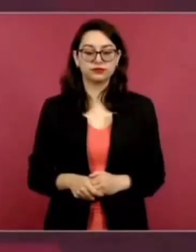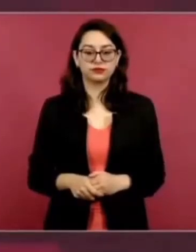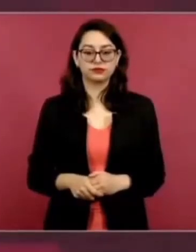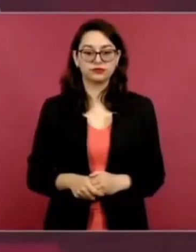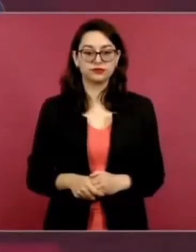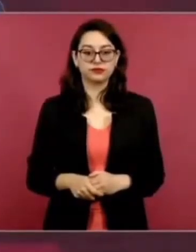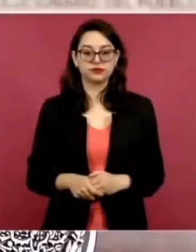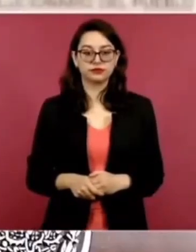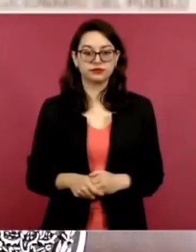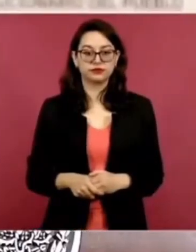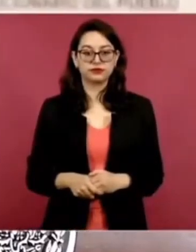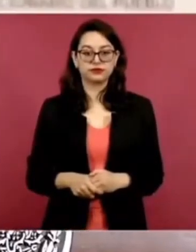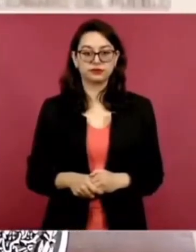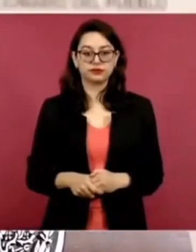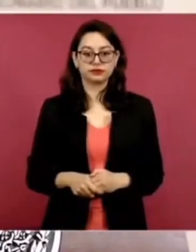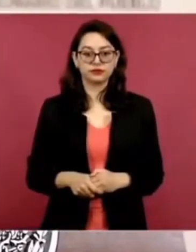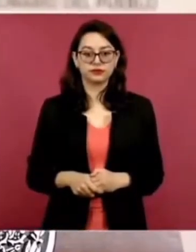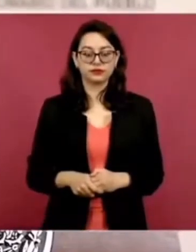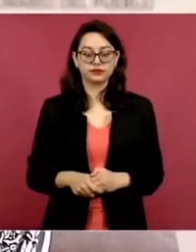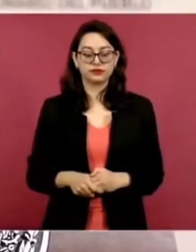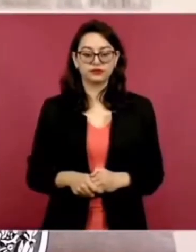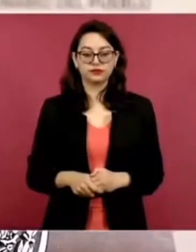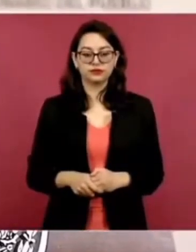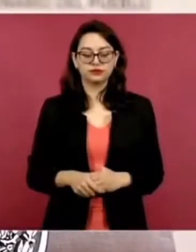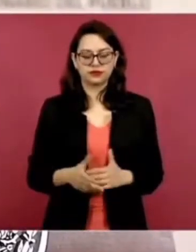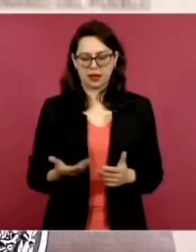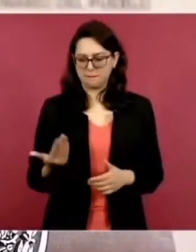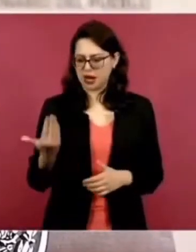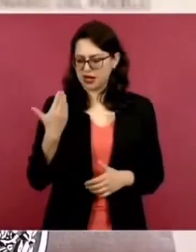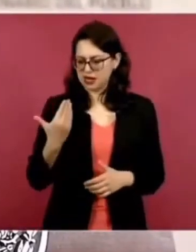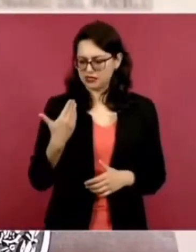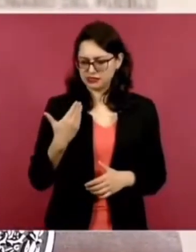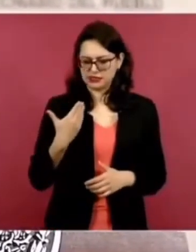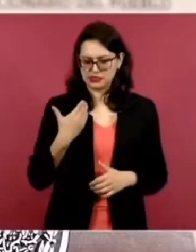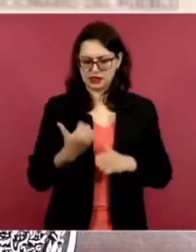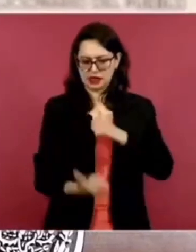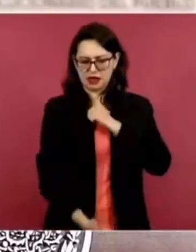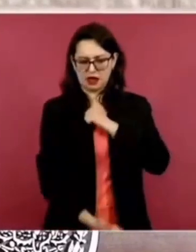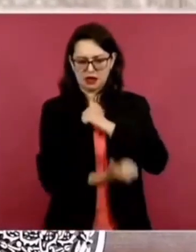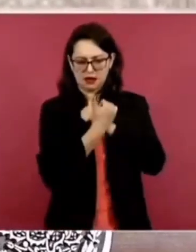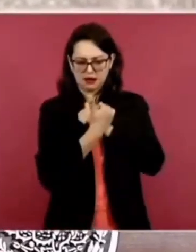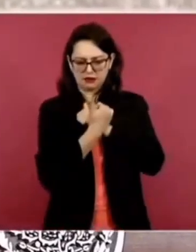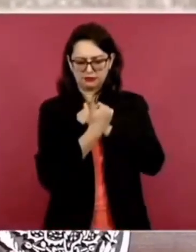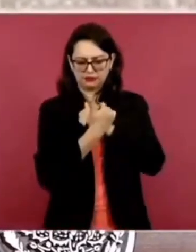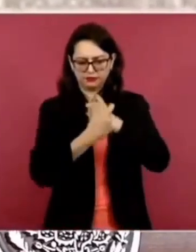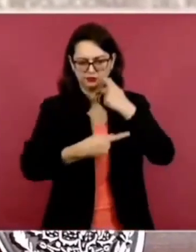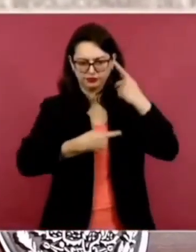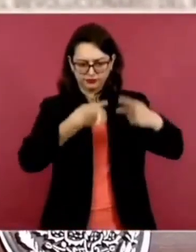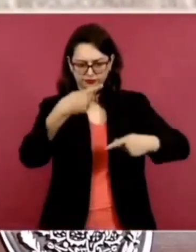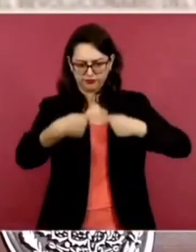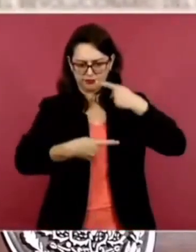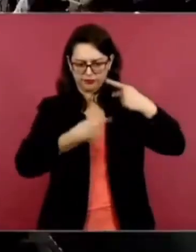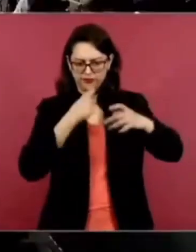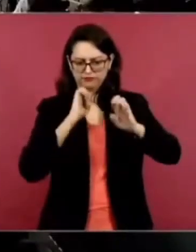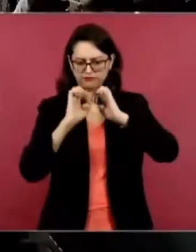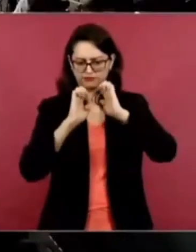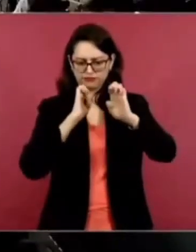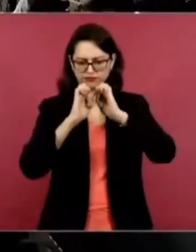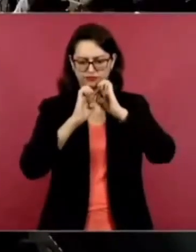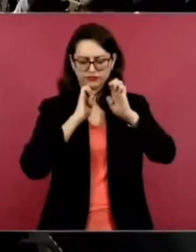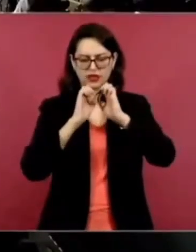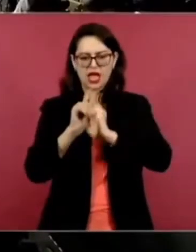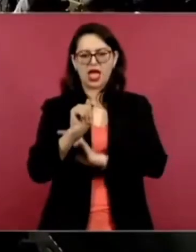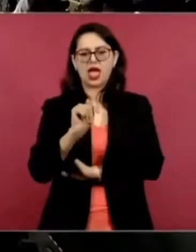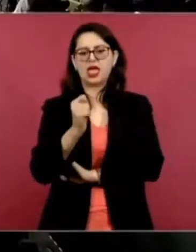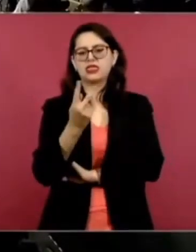si no, pues, aprovechamos. Los de telereportaje, que iban a